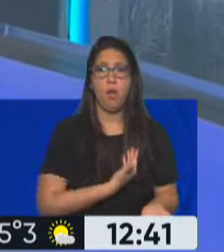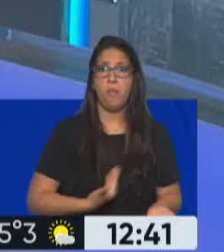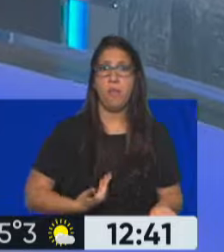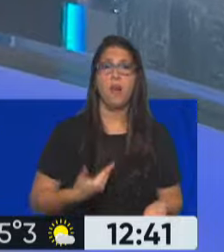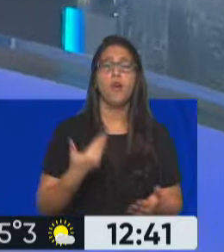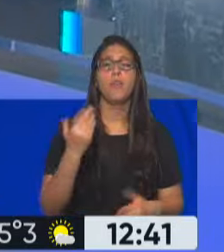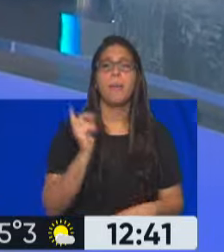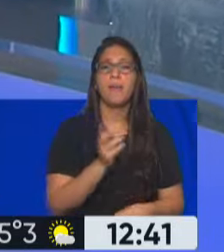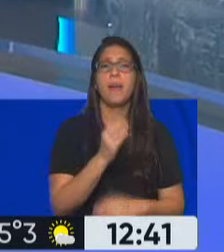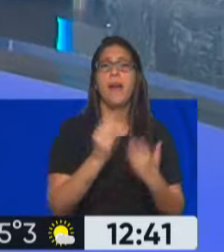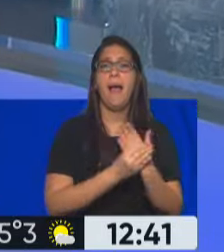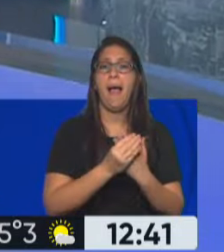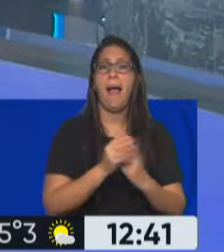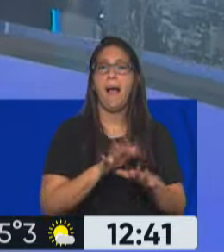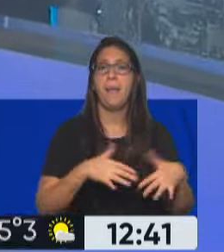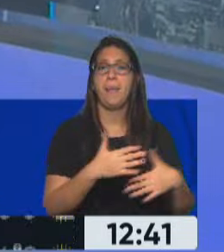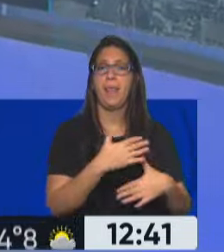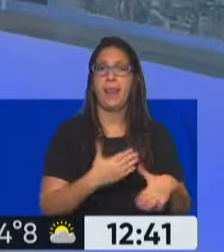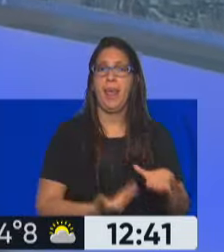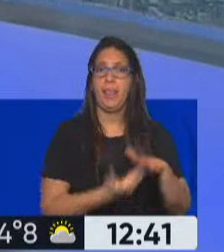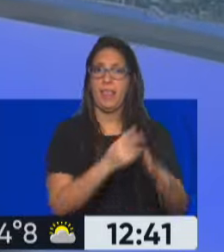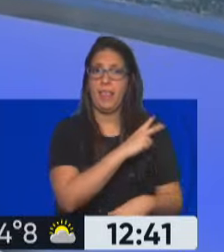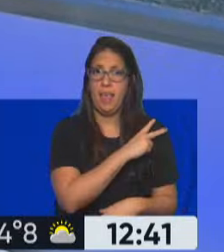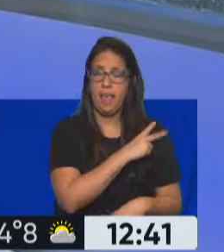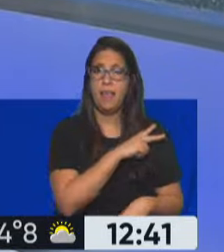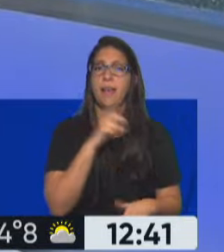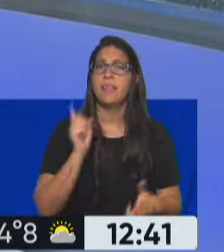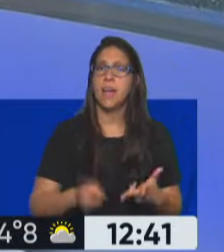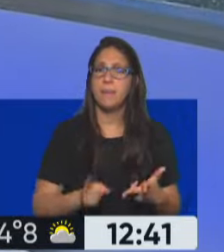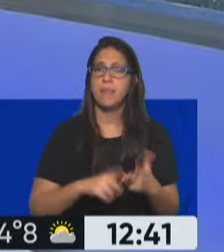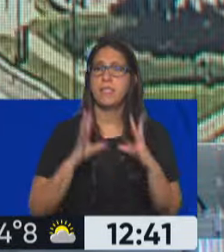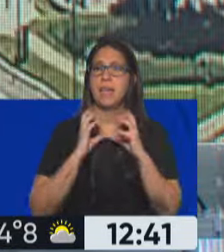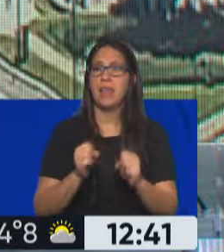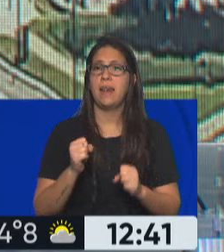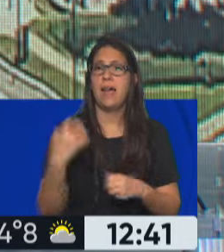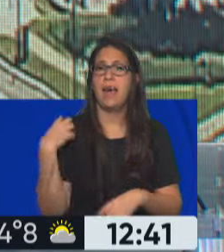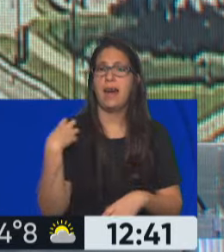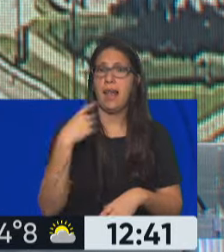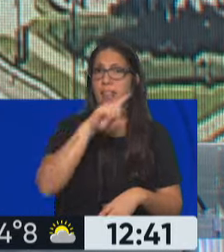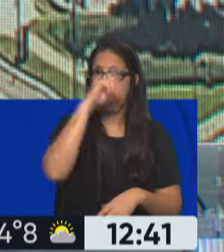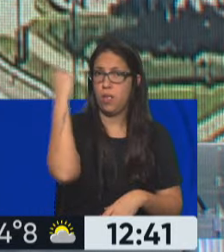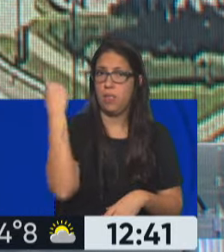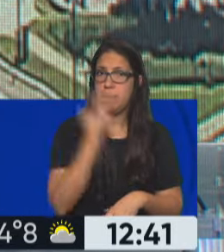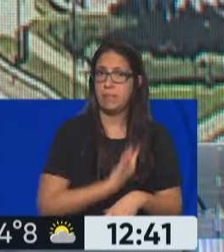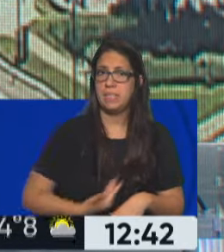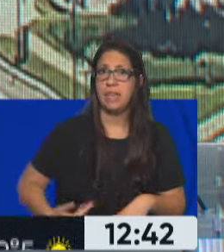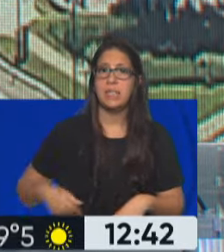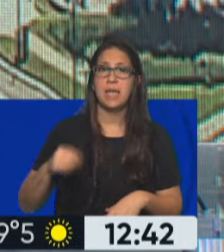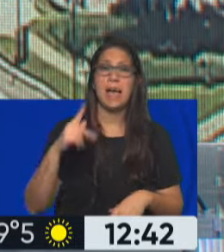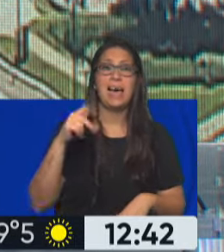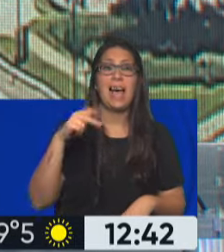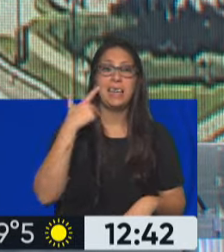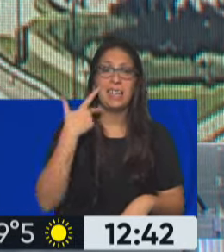gabinete que estuvo en esa reunión, a Guillermo Francos y a la propia secretaria general de la presidencia, Karina Milley. Los proyectos por